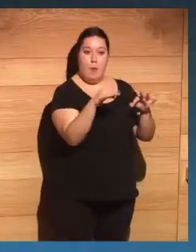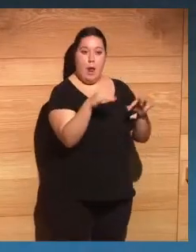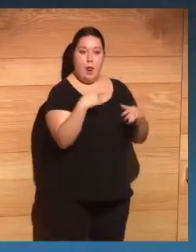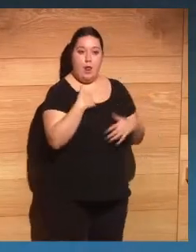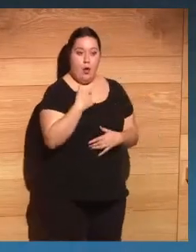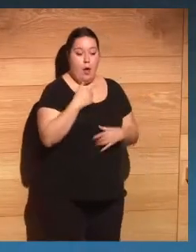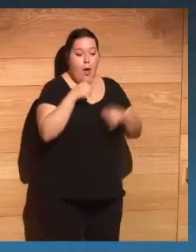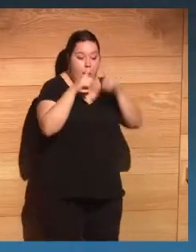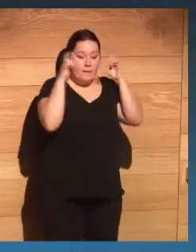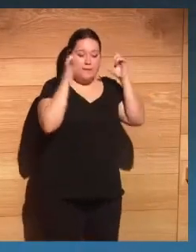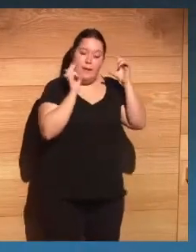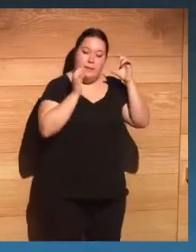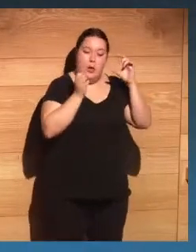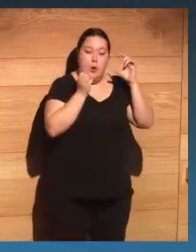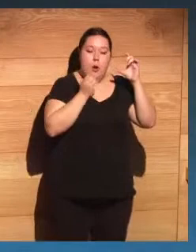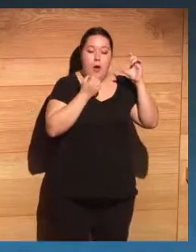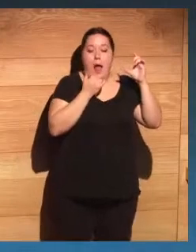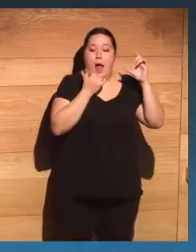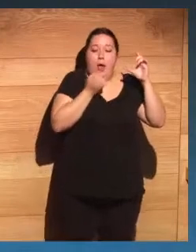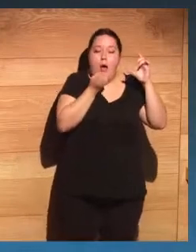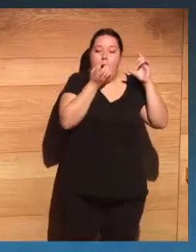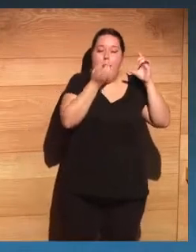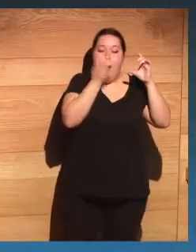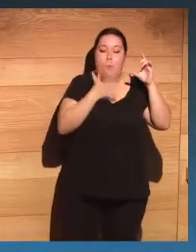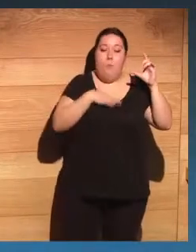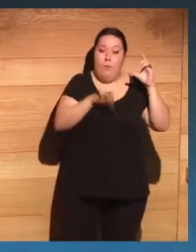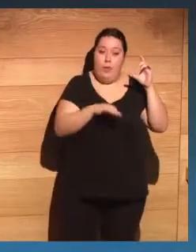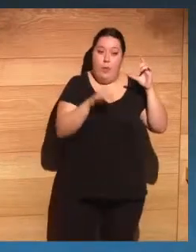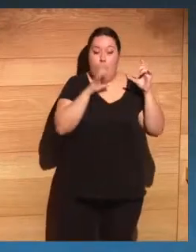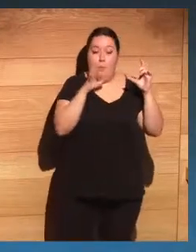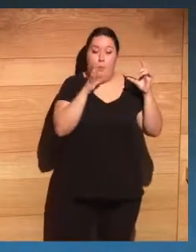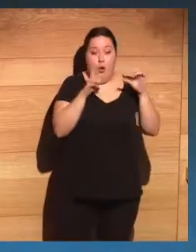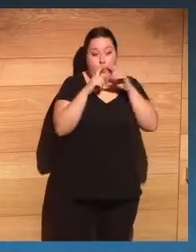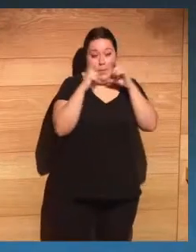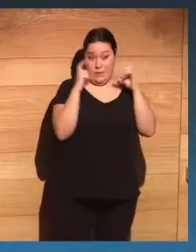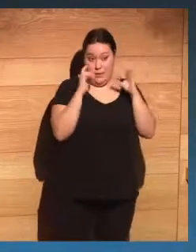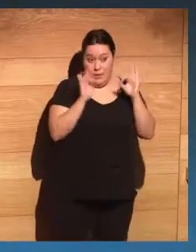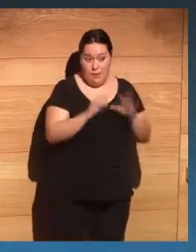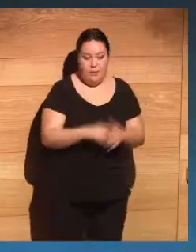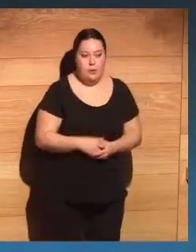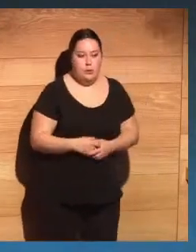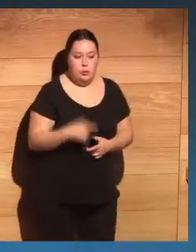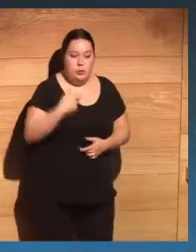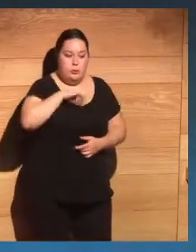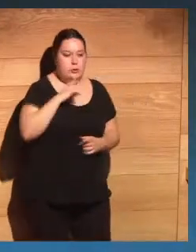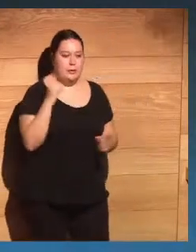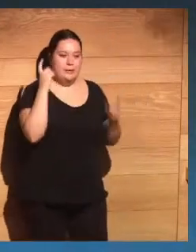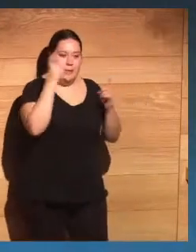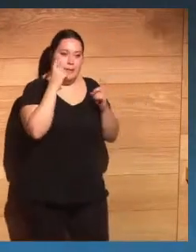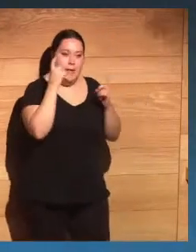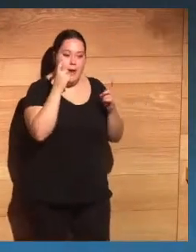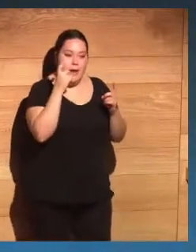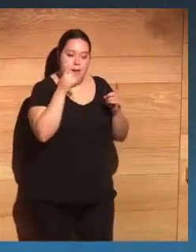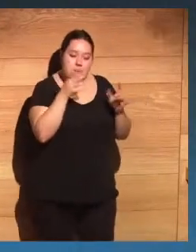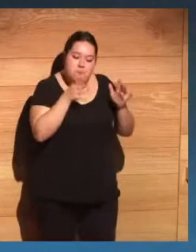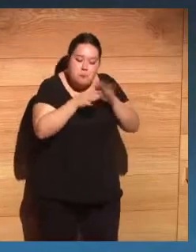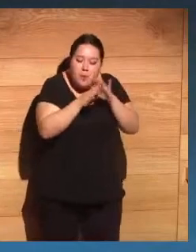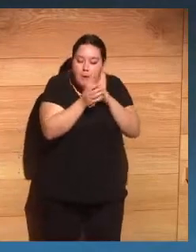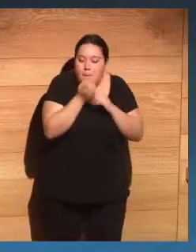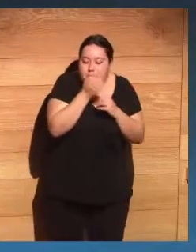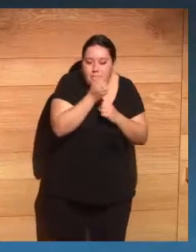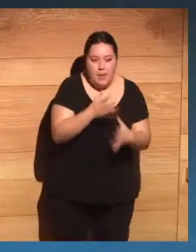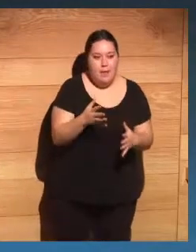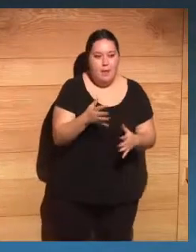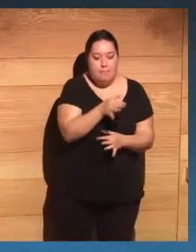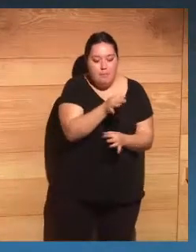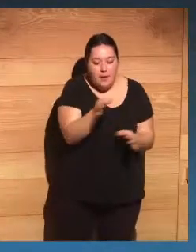gafas, se van a empañar seguramente, pero no hay más remedio, hay que mantener la mascarilla y hay que mantener, en fin, vamos a intentar sacarlo lo mejor posible